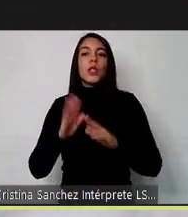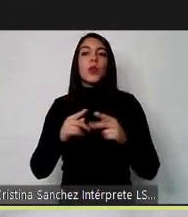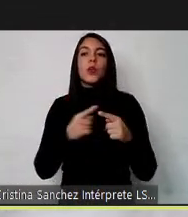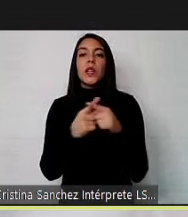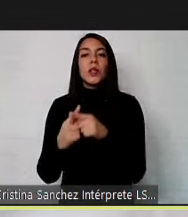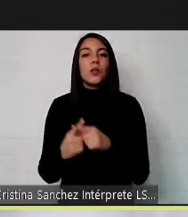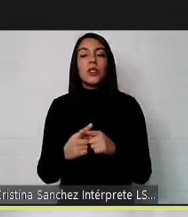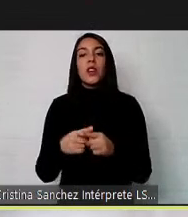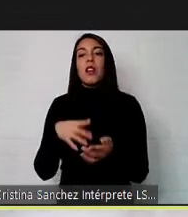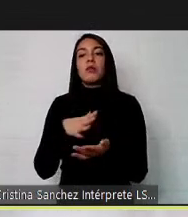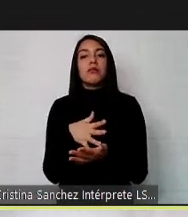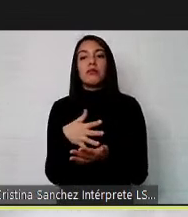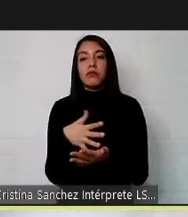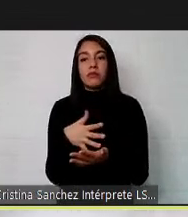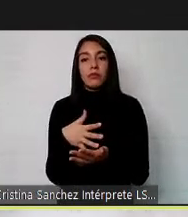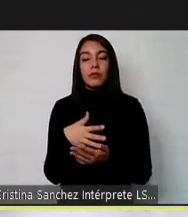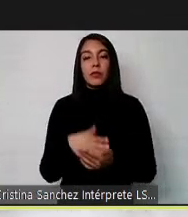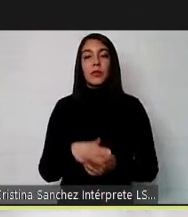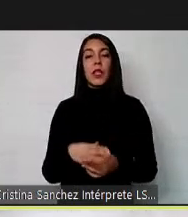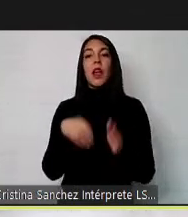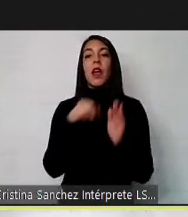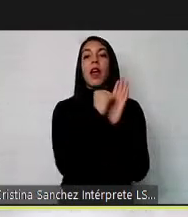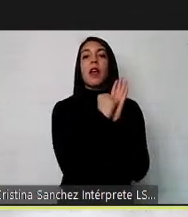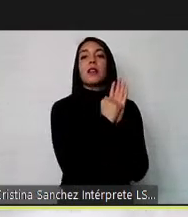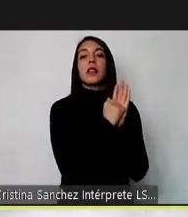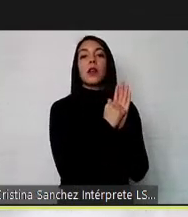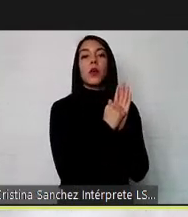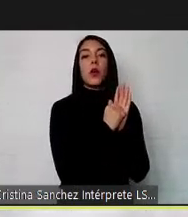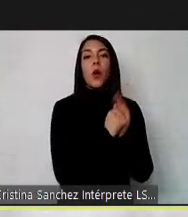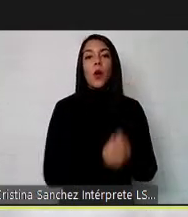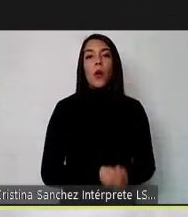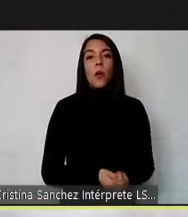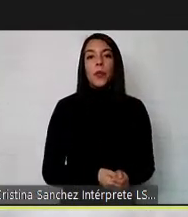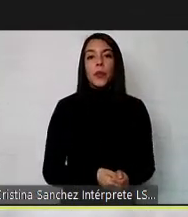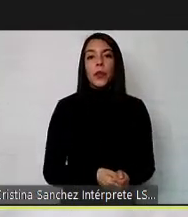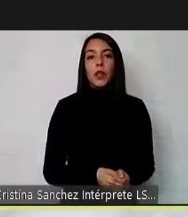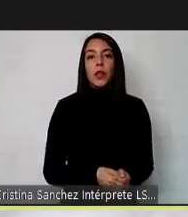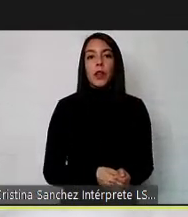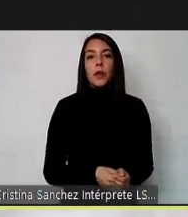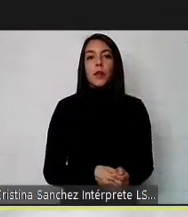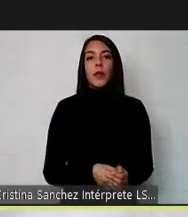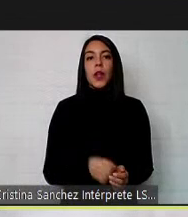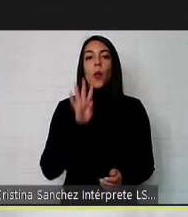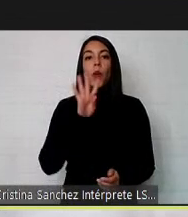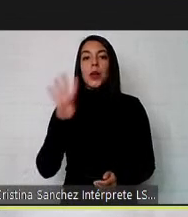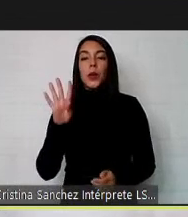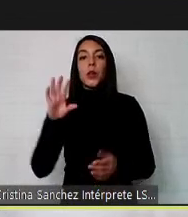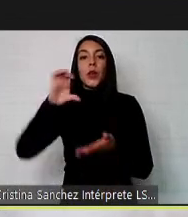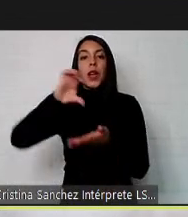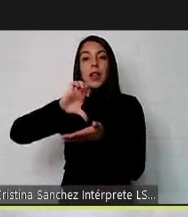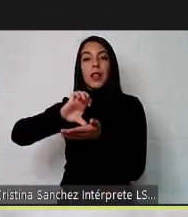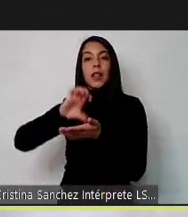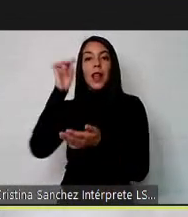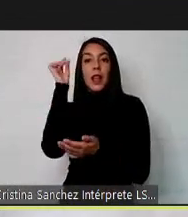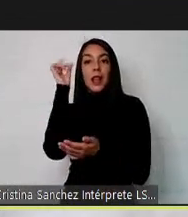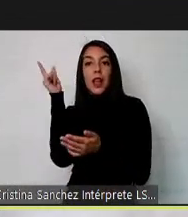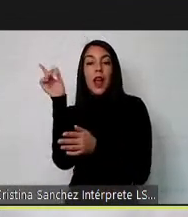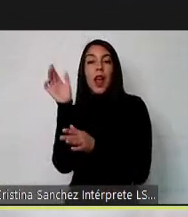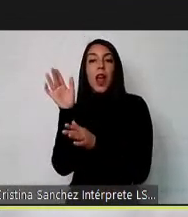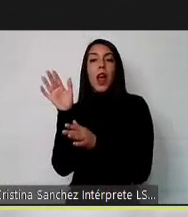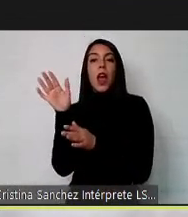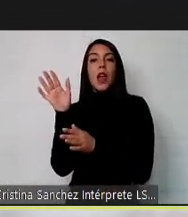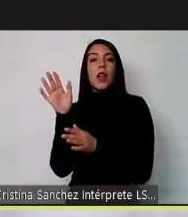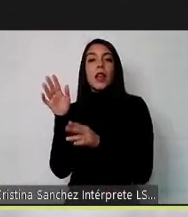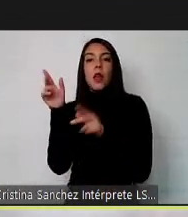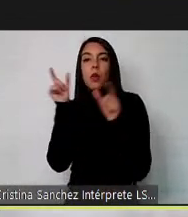entonces cuando nosotros miramos el artículo 44 hablamos de que el estado creará condiciones y velará por la inserción laboral